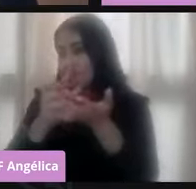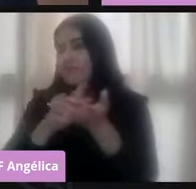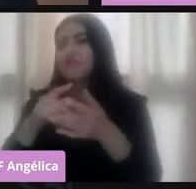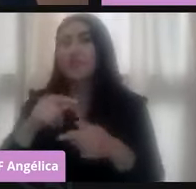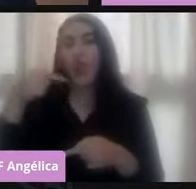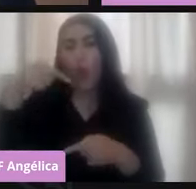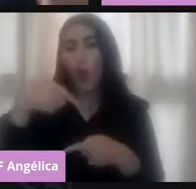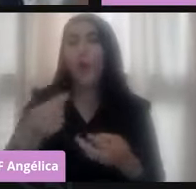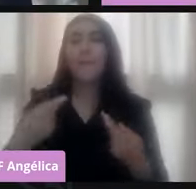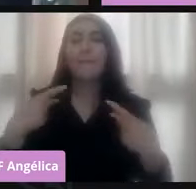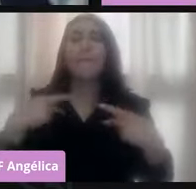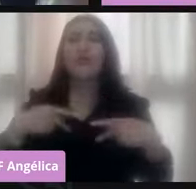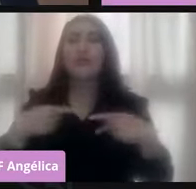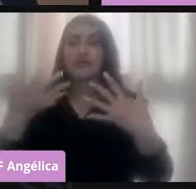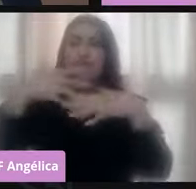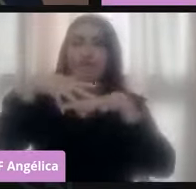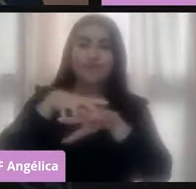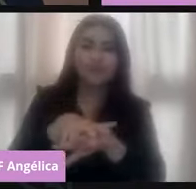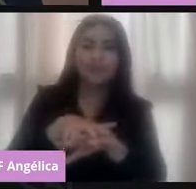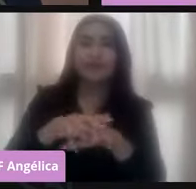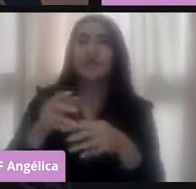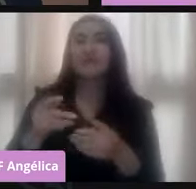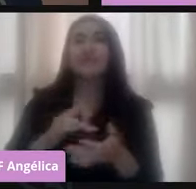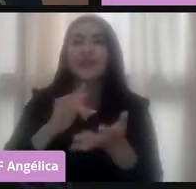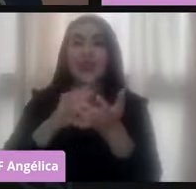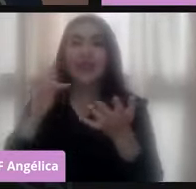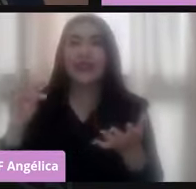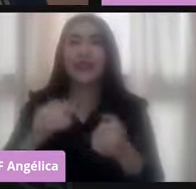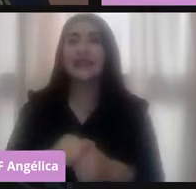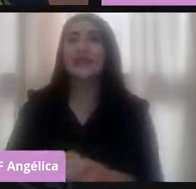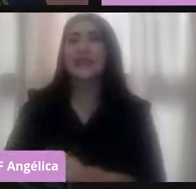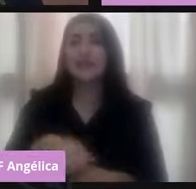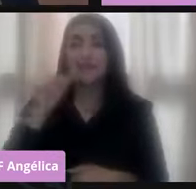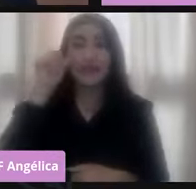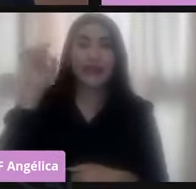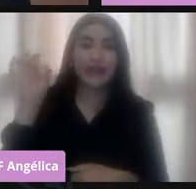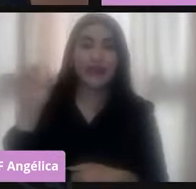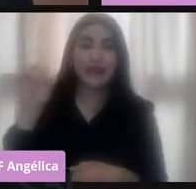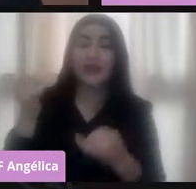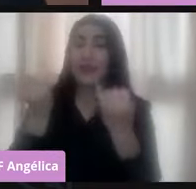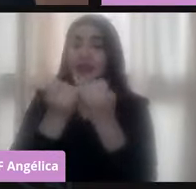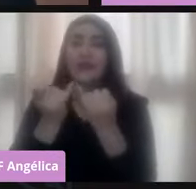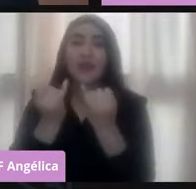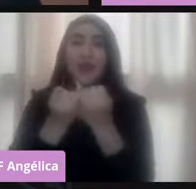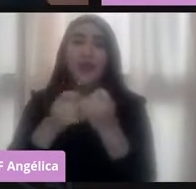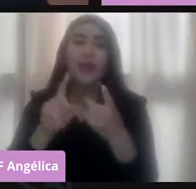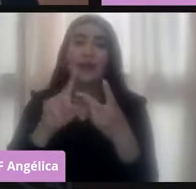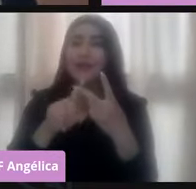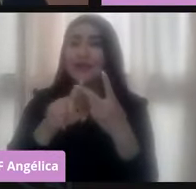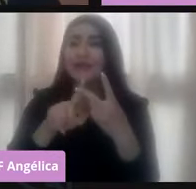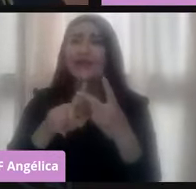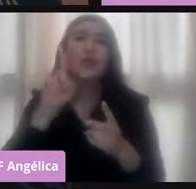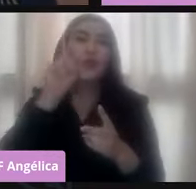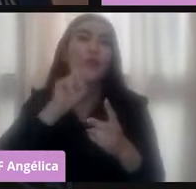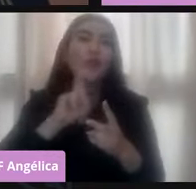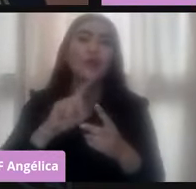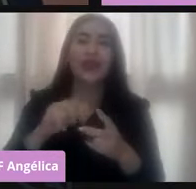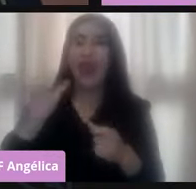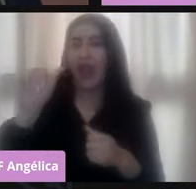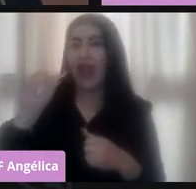Gracias, Angélica. Y alternando con Angélica estará nuestra queridísima amiga Anel, ambas